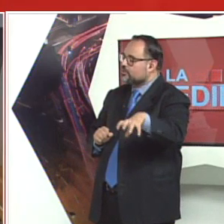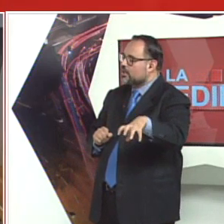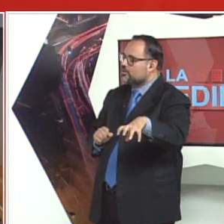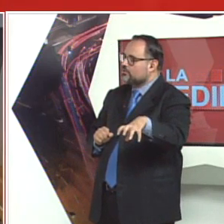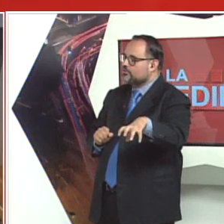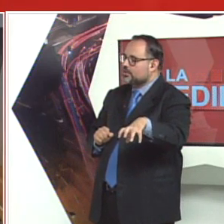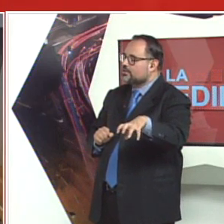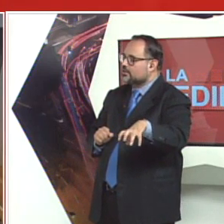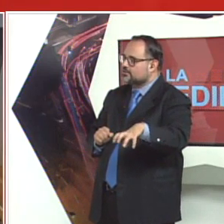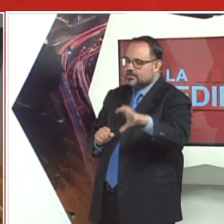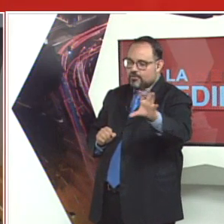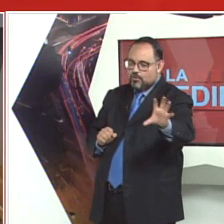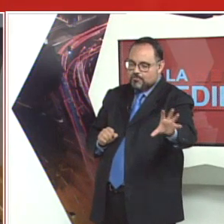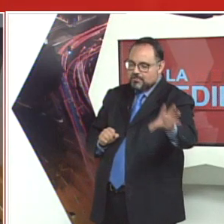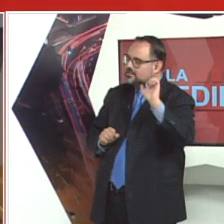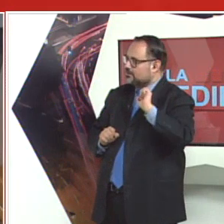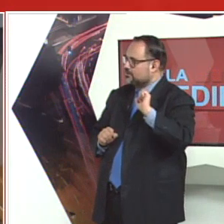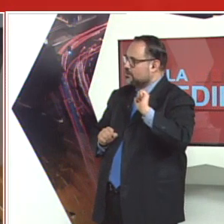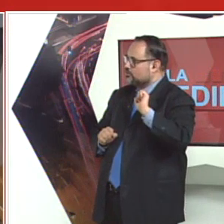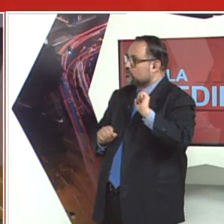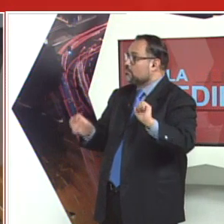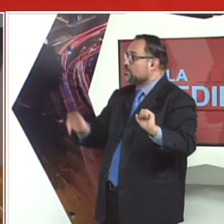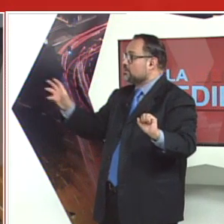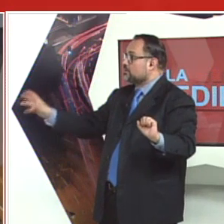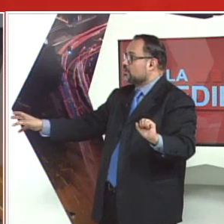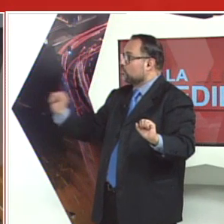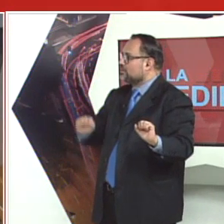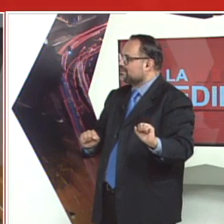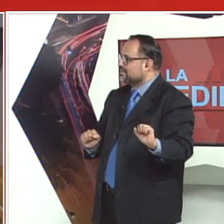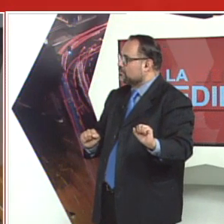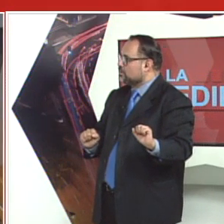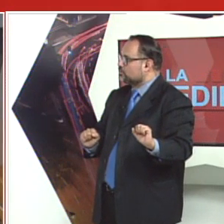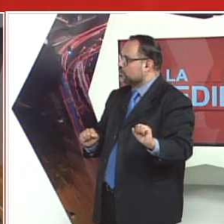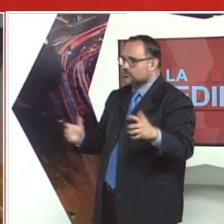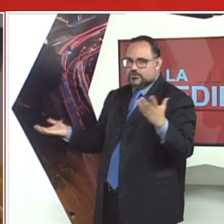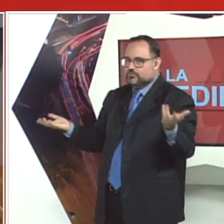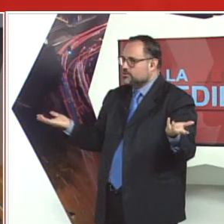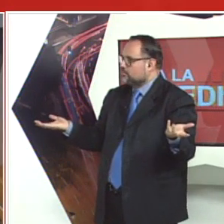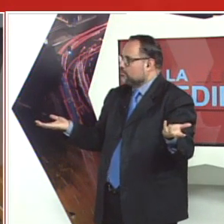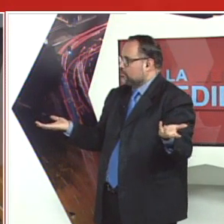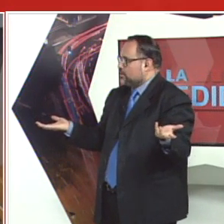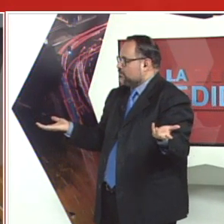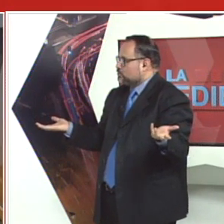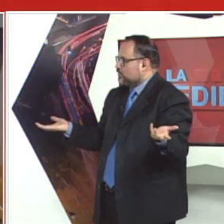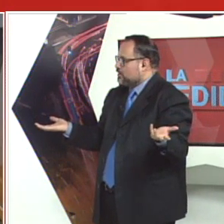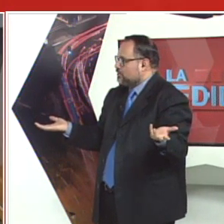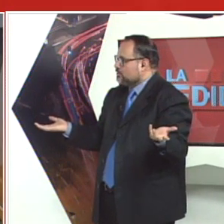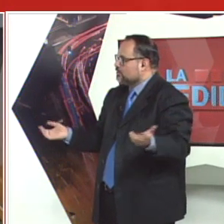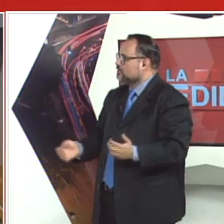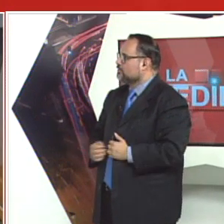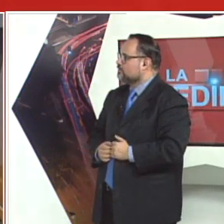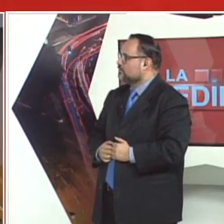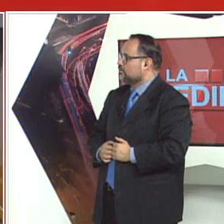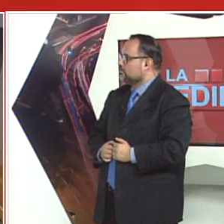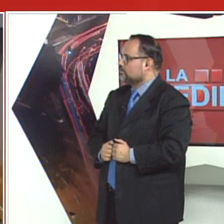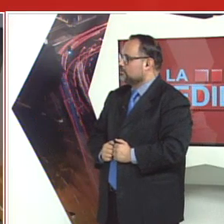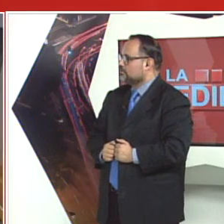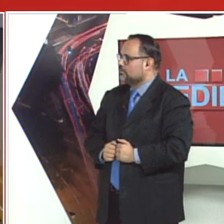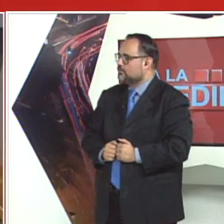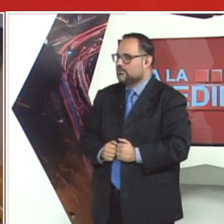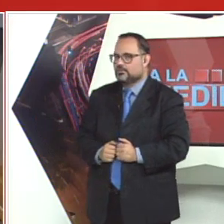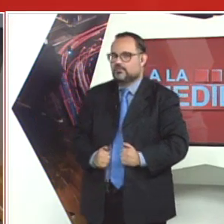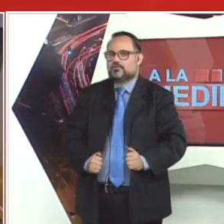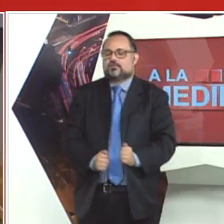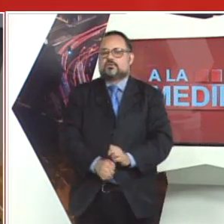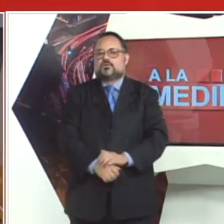servicio diario de intensivo 1.700 mientras que en otras 7.200 y tú dices, bueno, pero ¿qué pasó aquí, no? Efectivamente,